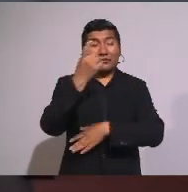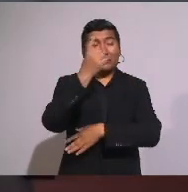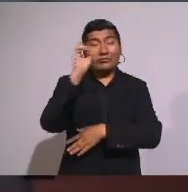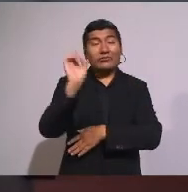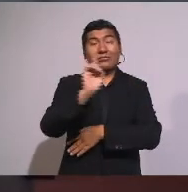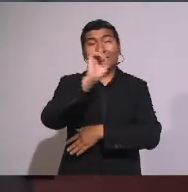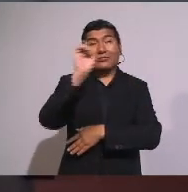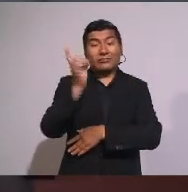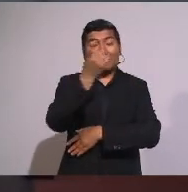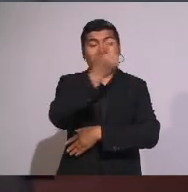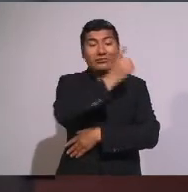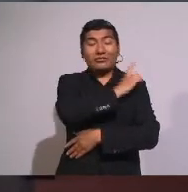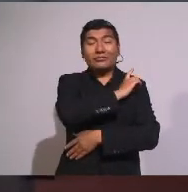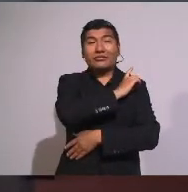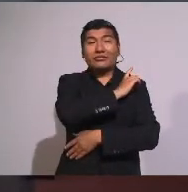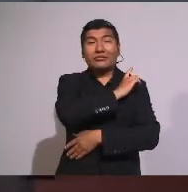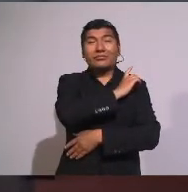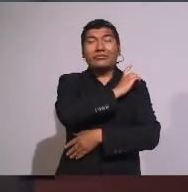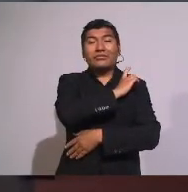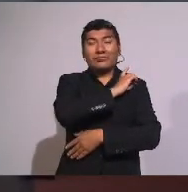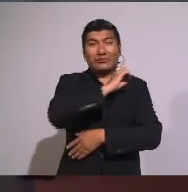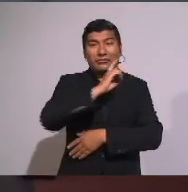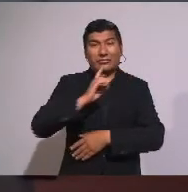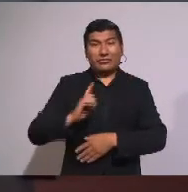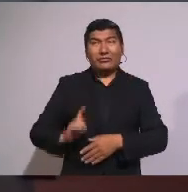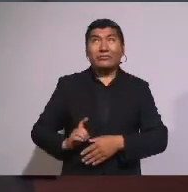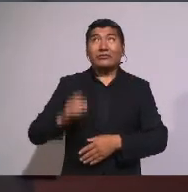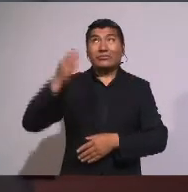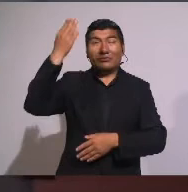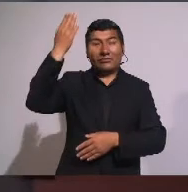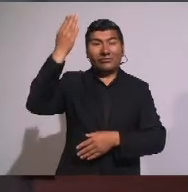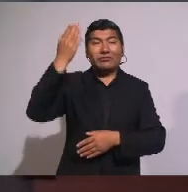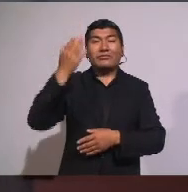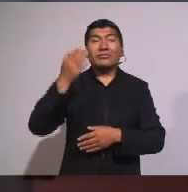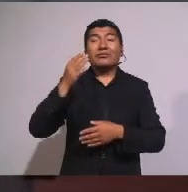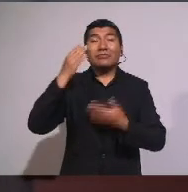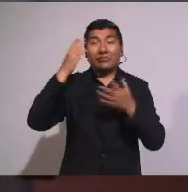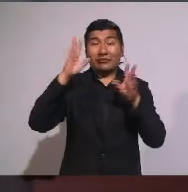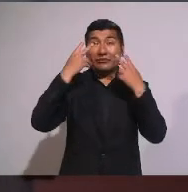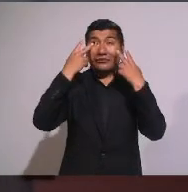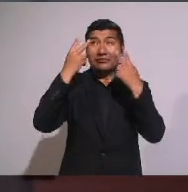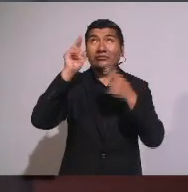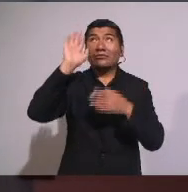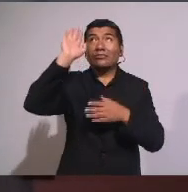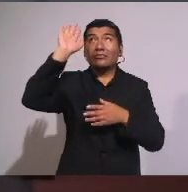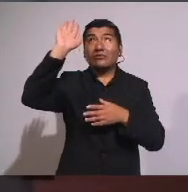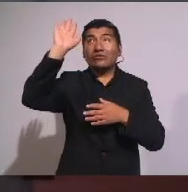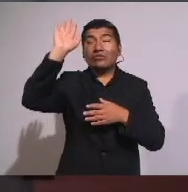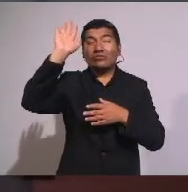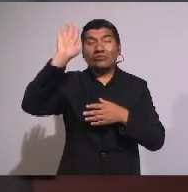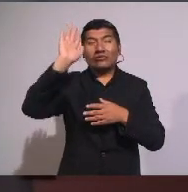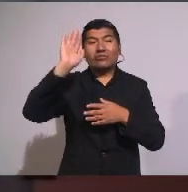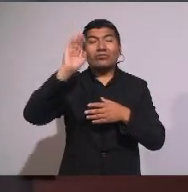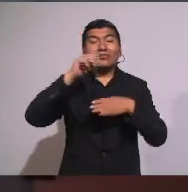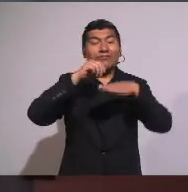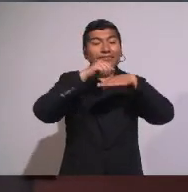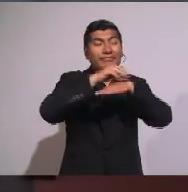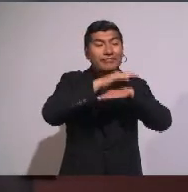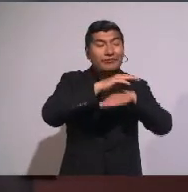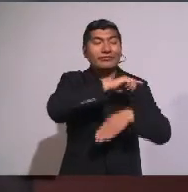Nos habla del llamado de Dios A todas las personas a que sean santos